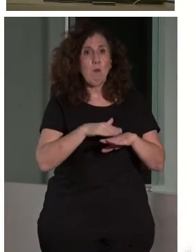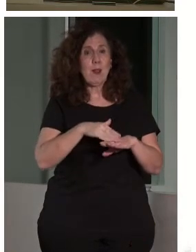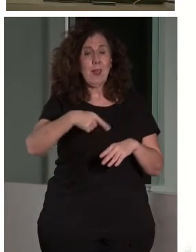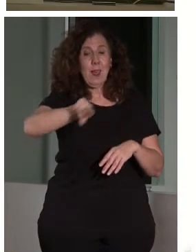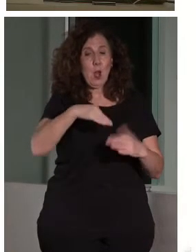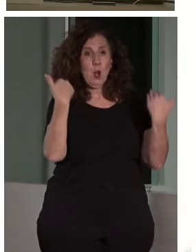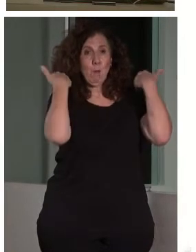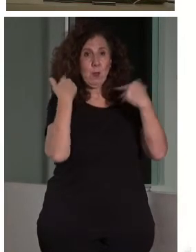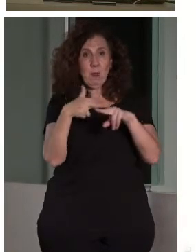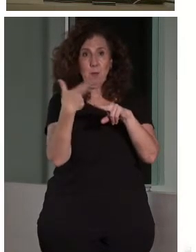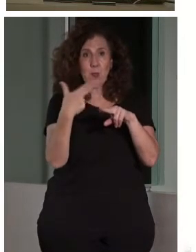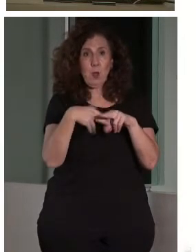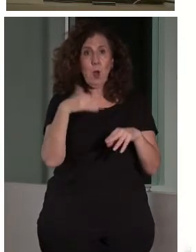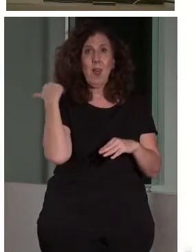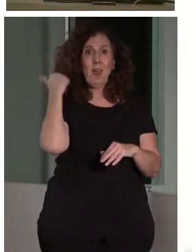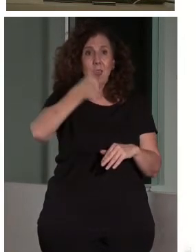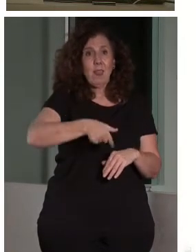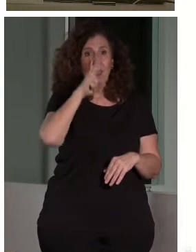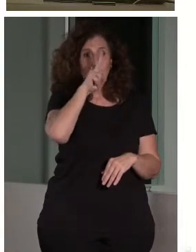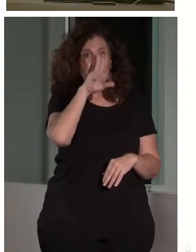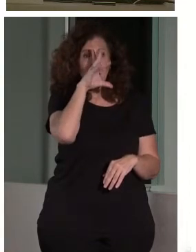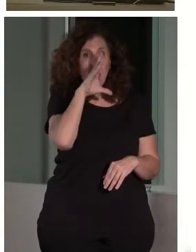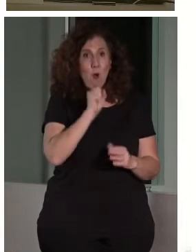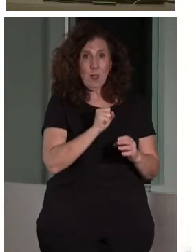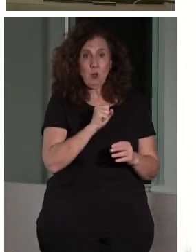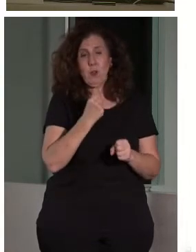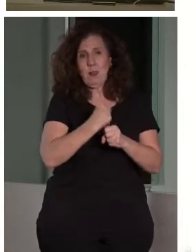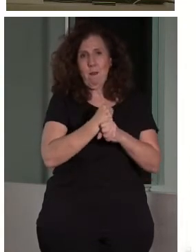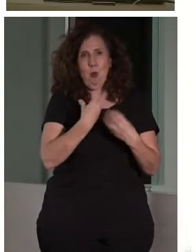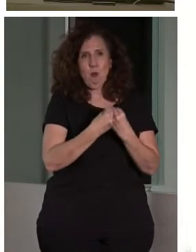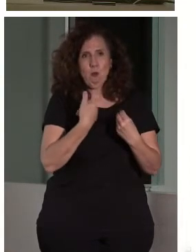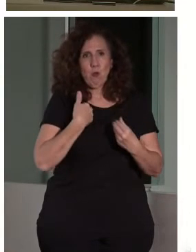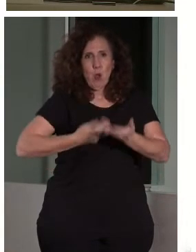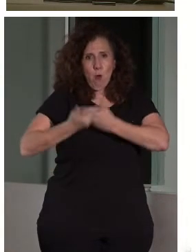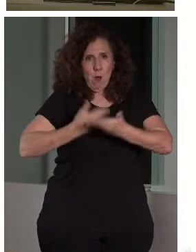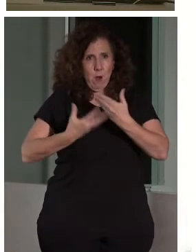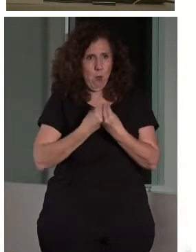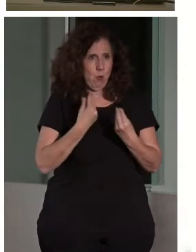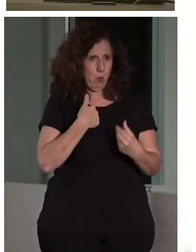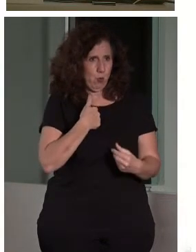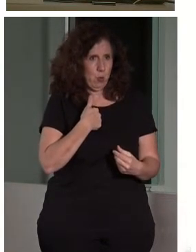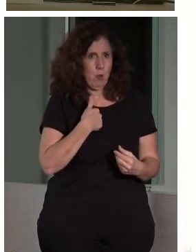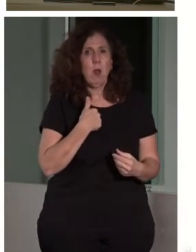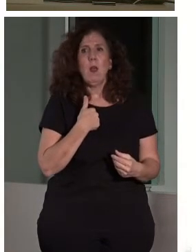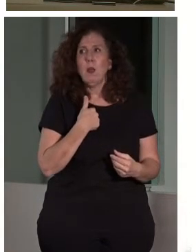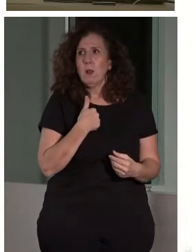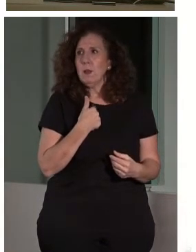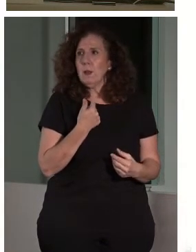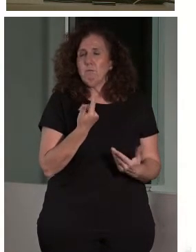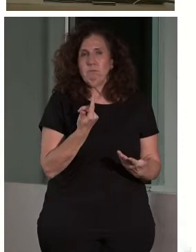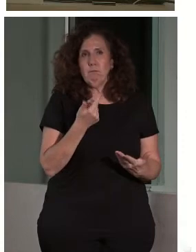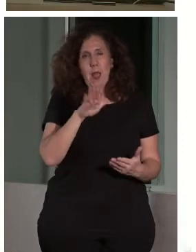proyecto por unanimidad desde hace 25 años. O ha sido gracias a los políticos, que son fundamentales. Si aquí hay algún político, pues